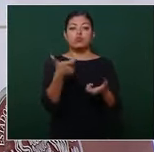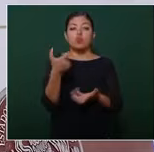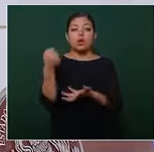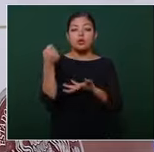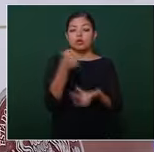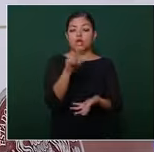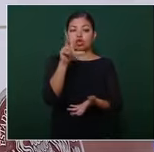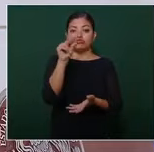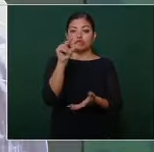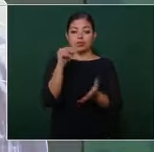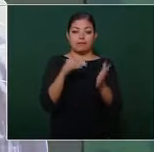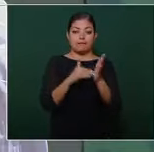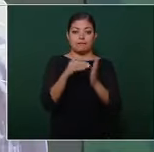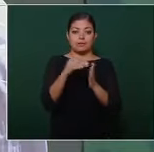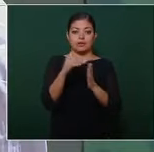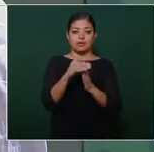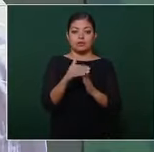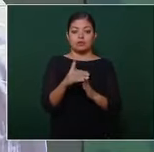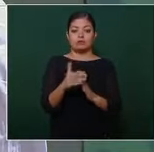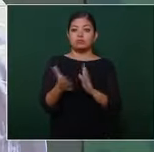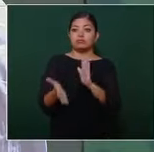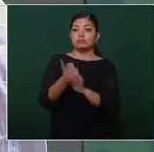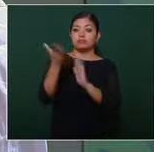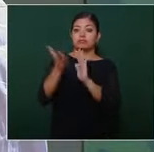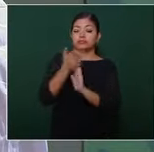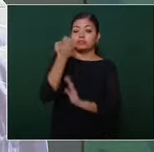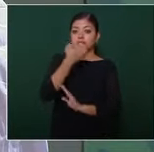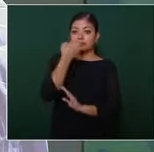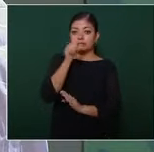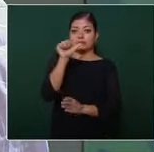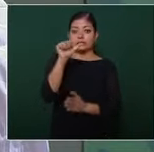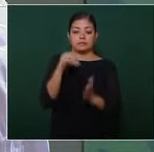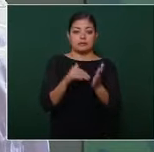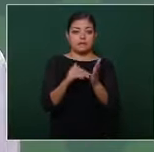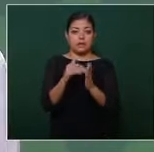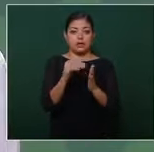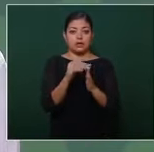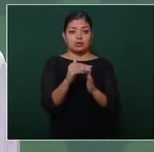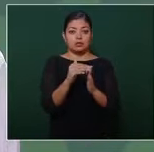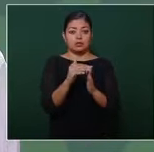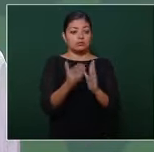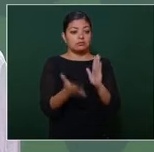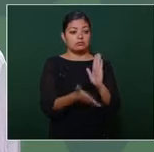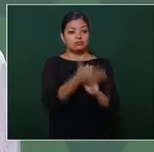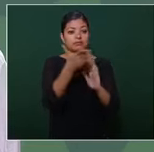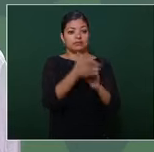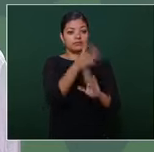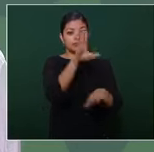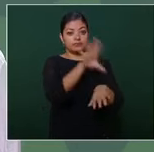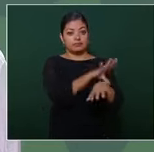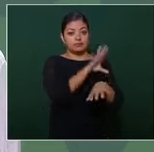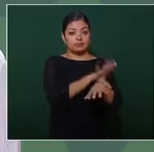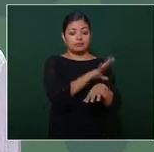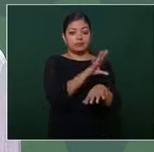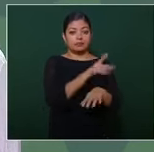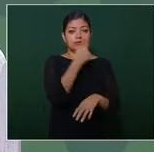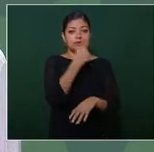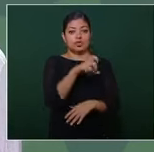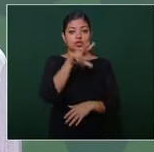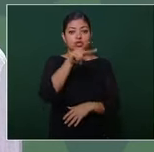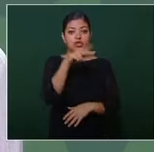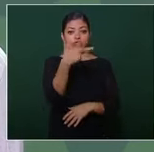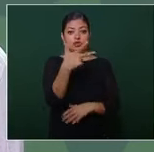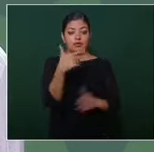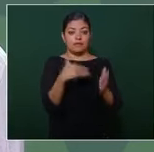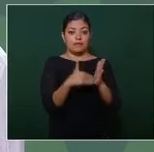en instalaciones educativas 16 en instalaciones hidráulicas 188 millones